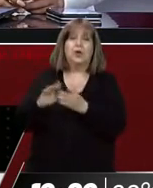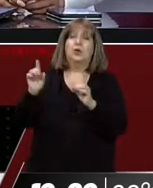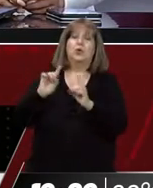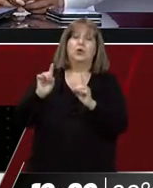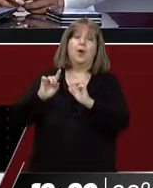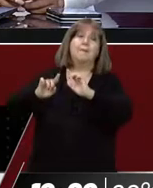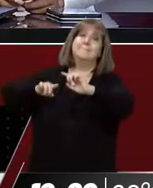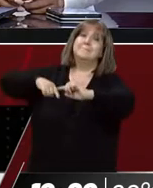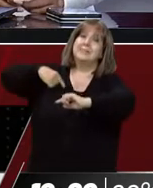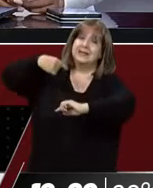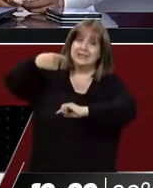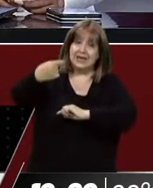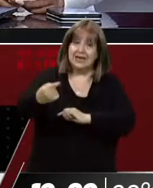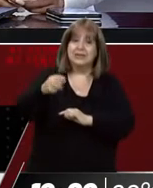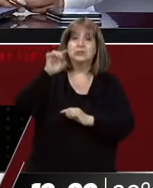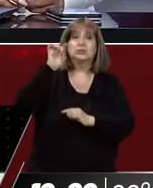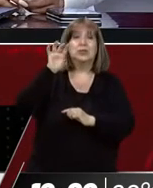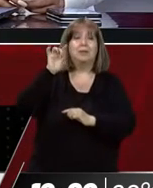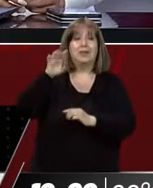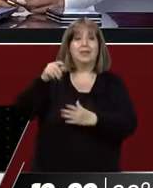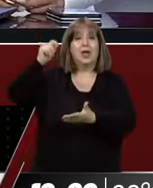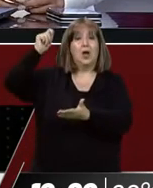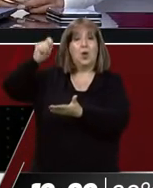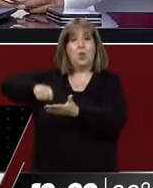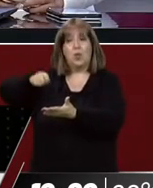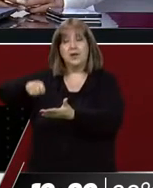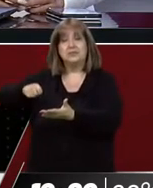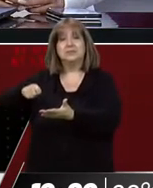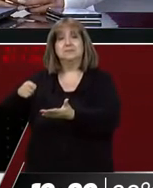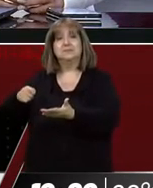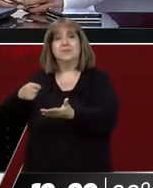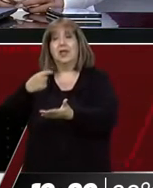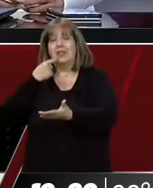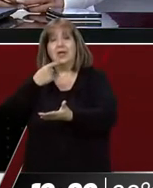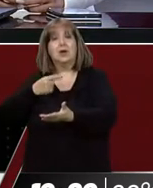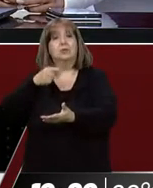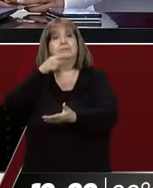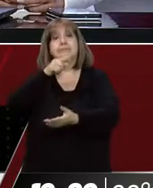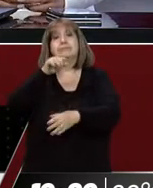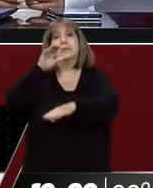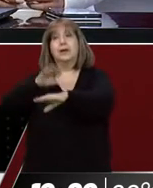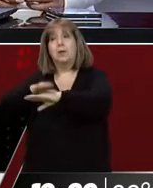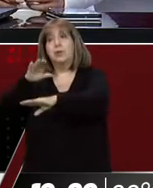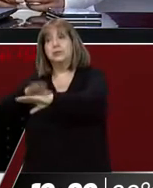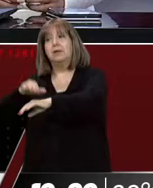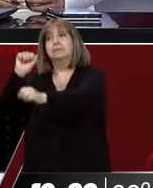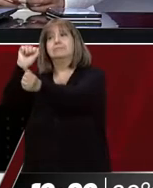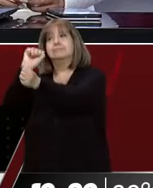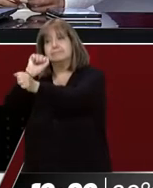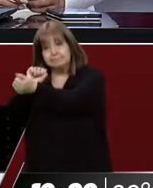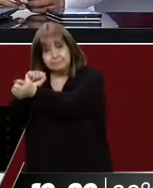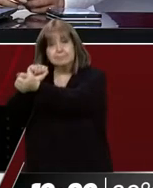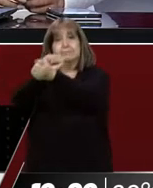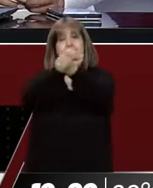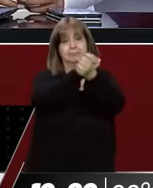de mañana básicamente lo que se va a cuestionar es que no se ejecute la sentencia contra Luis Lobo y Claudio Gros, o que no se haga